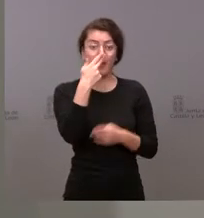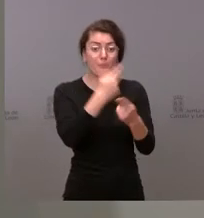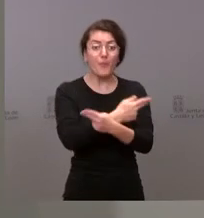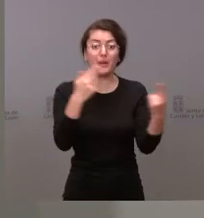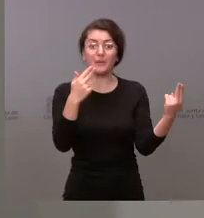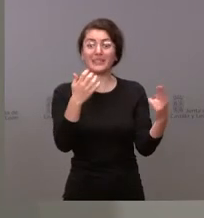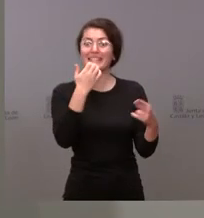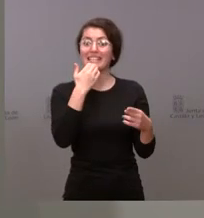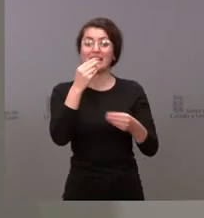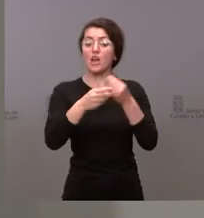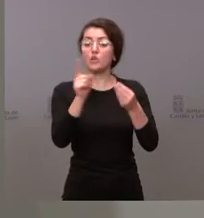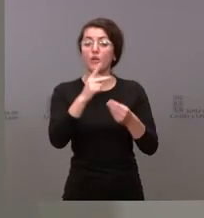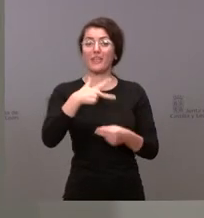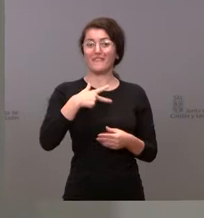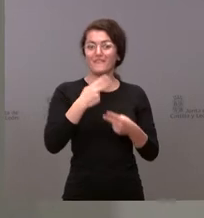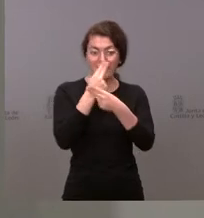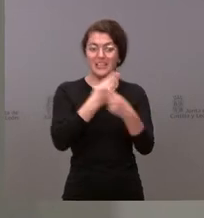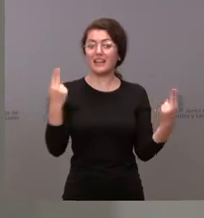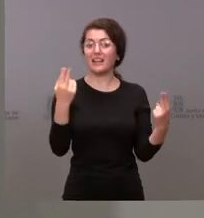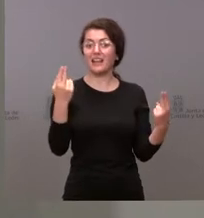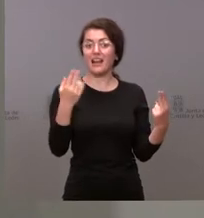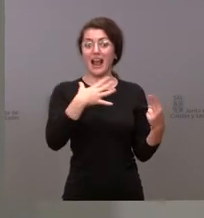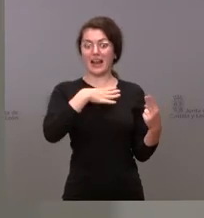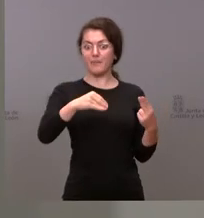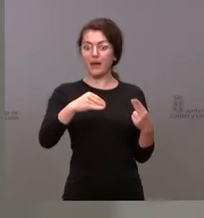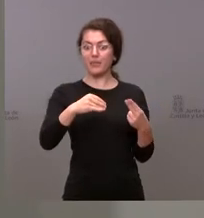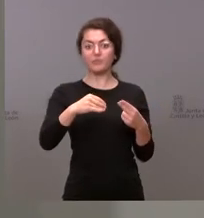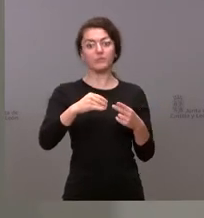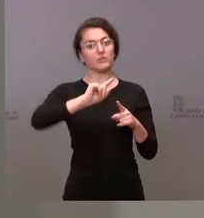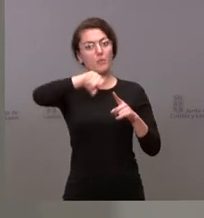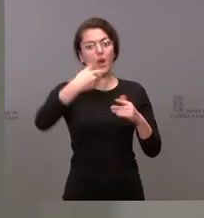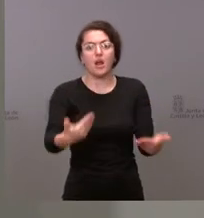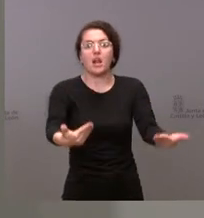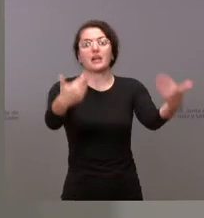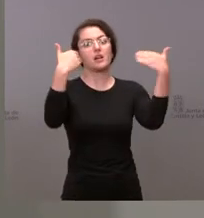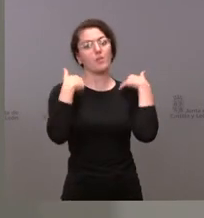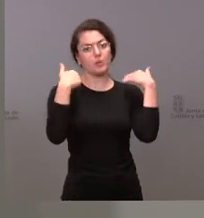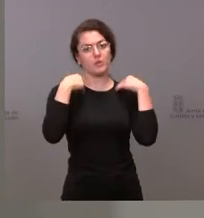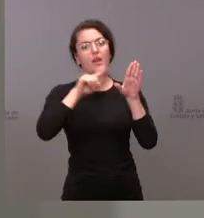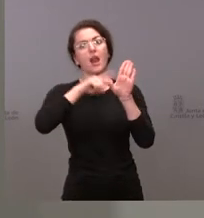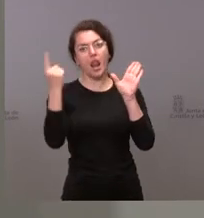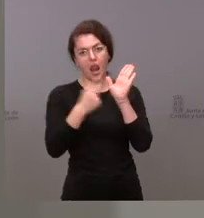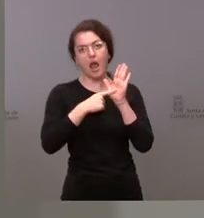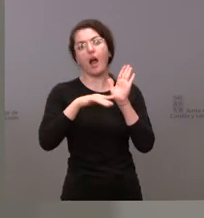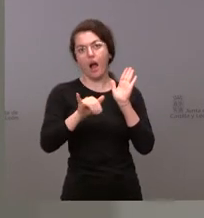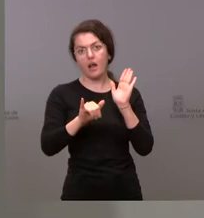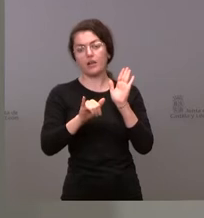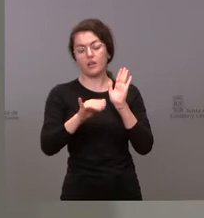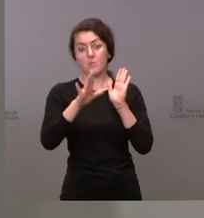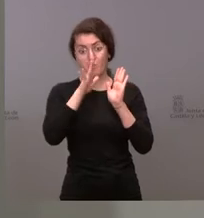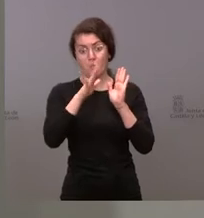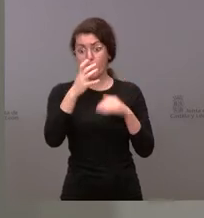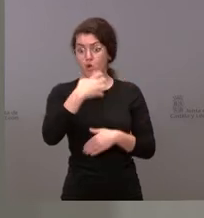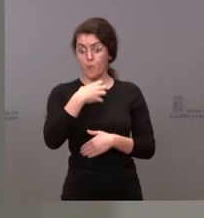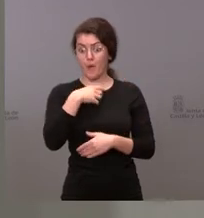no lo hace en la Fiscalía puede verse envuelto en responsabilidades legales porque no se puede